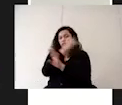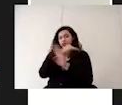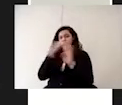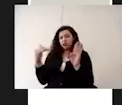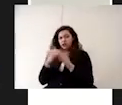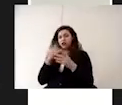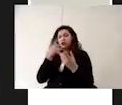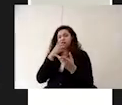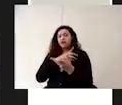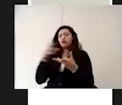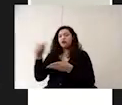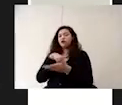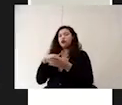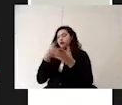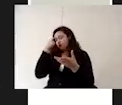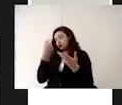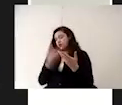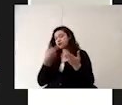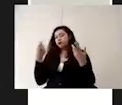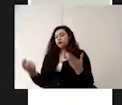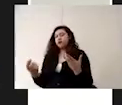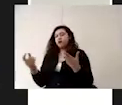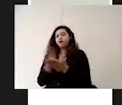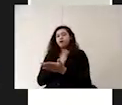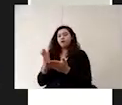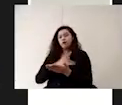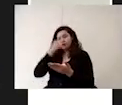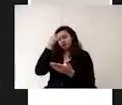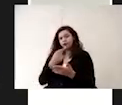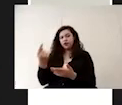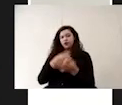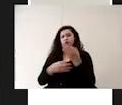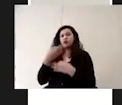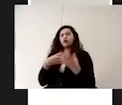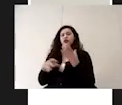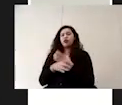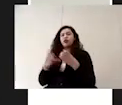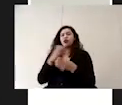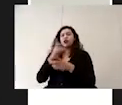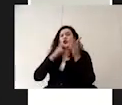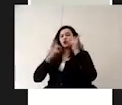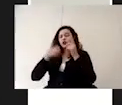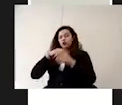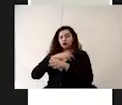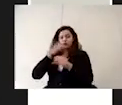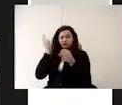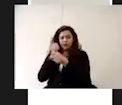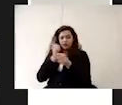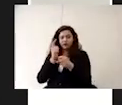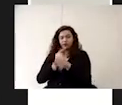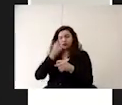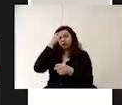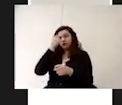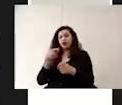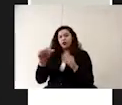aislamiento para que todos los casos sospechosos que detectemos se manden a